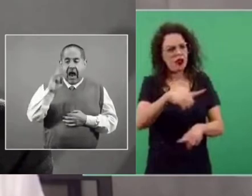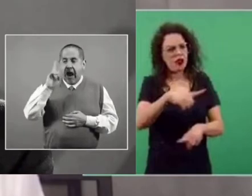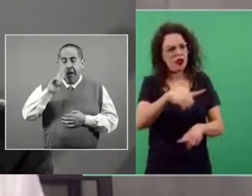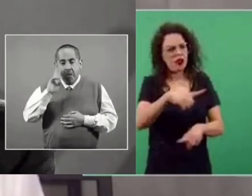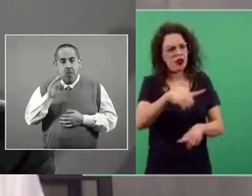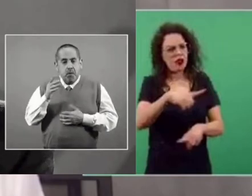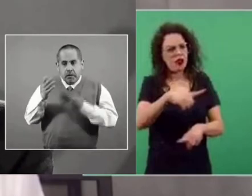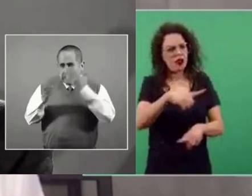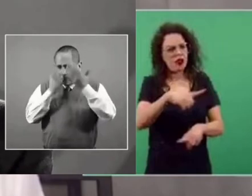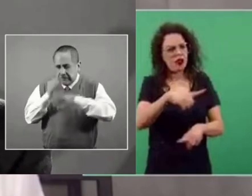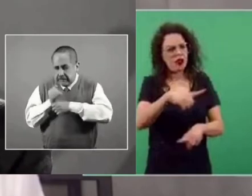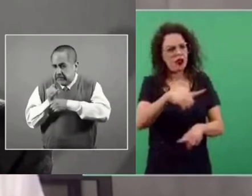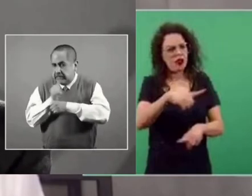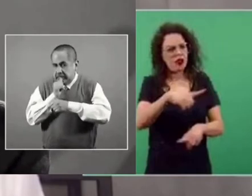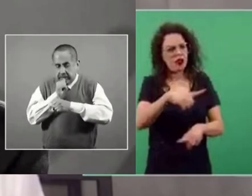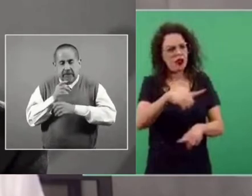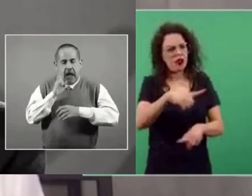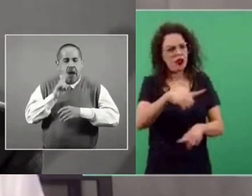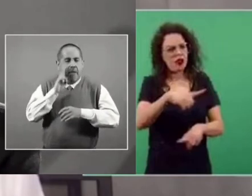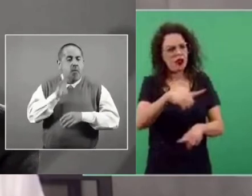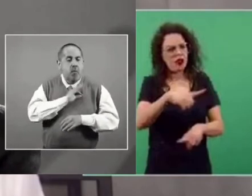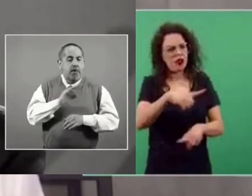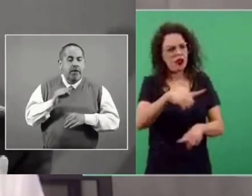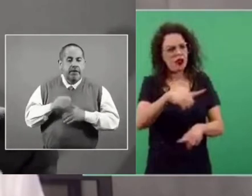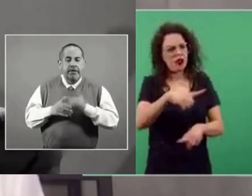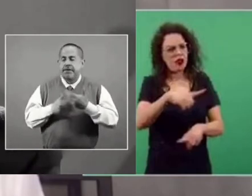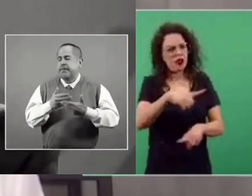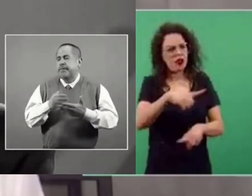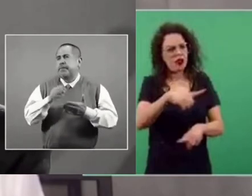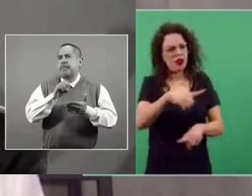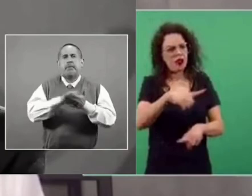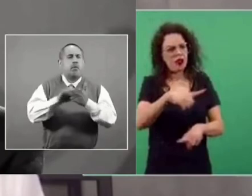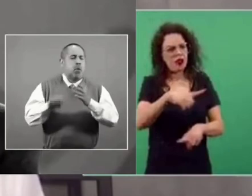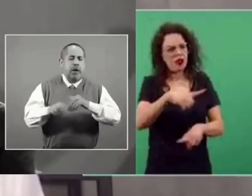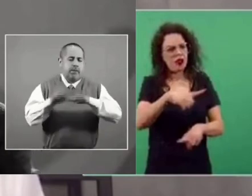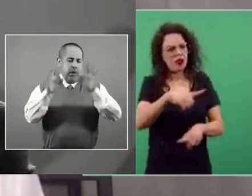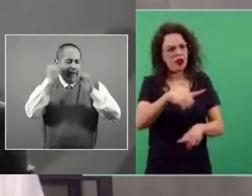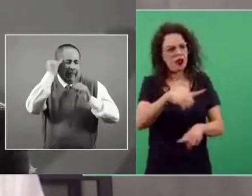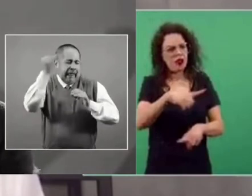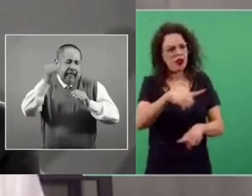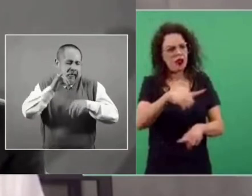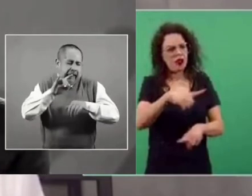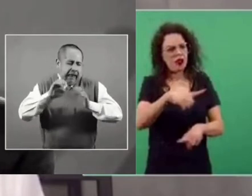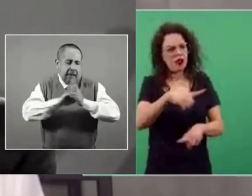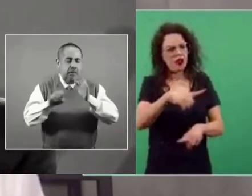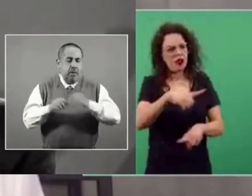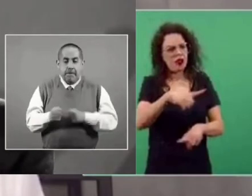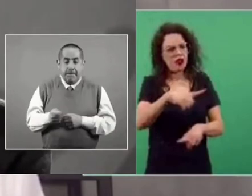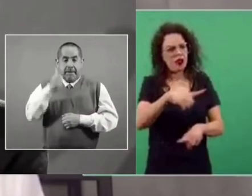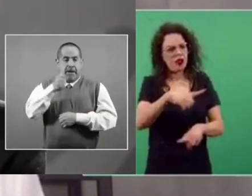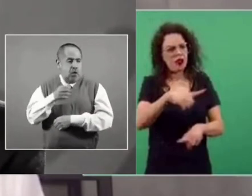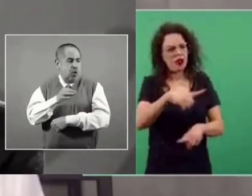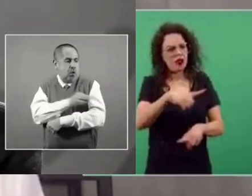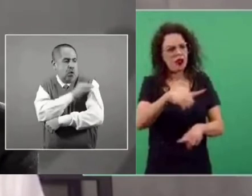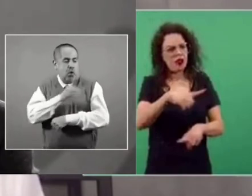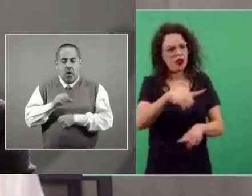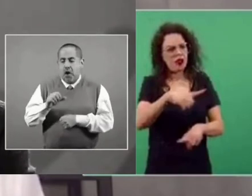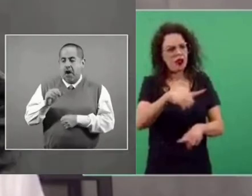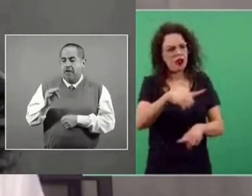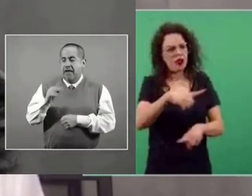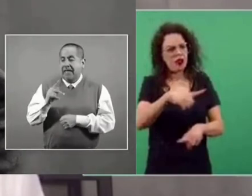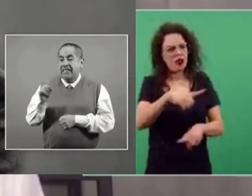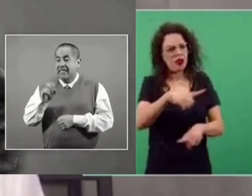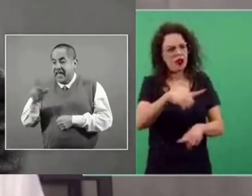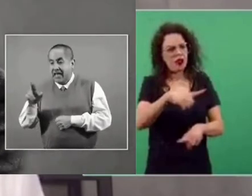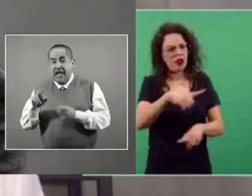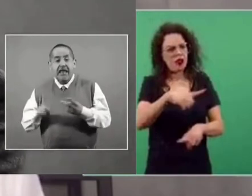distintas secuencias. Vamos a poner un ejemplo hipotético, la de Pfizer seguida de la de Astra o la de